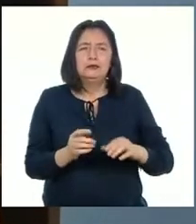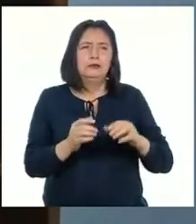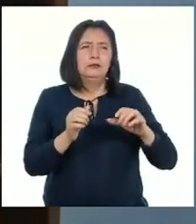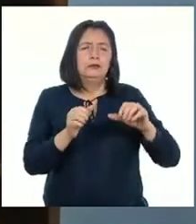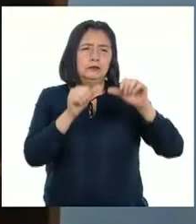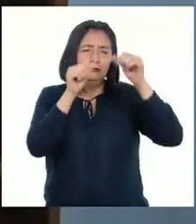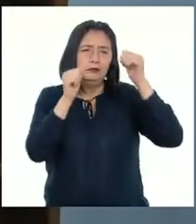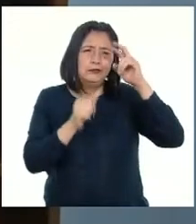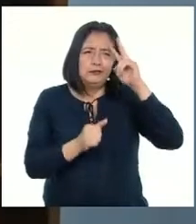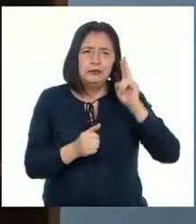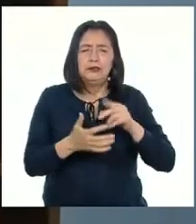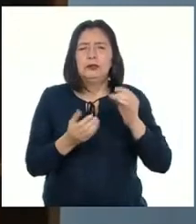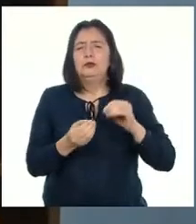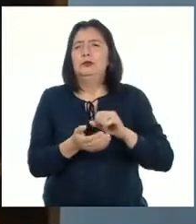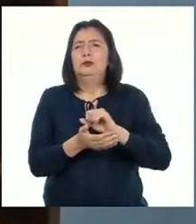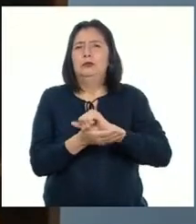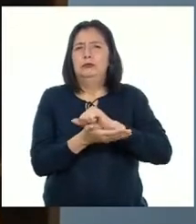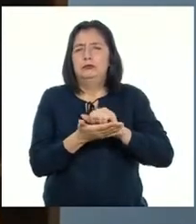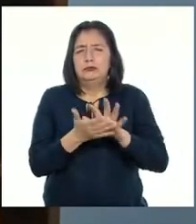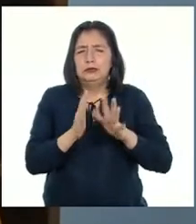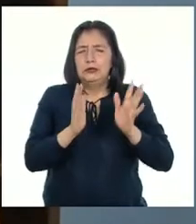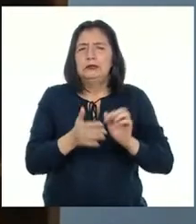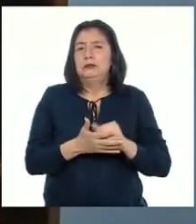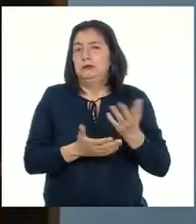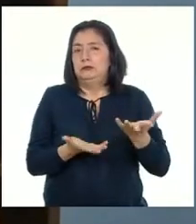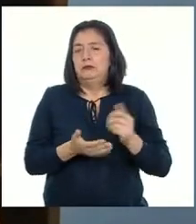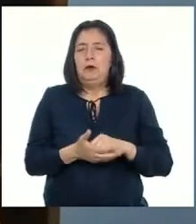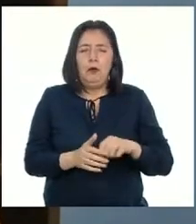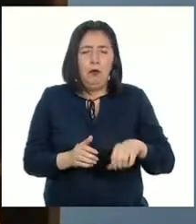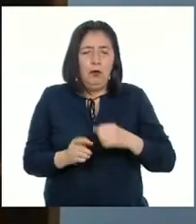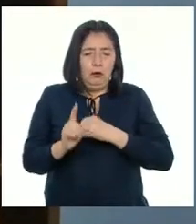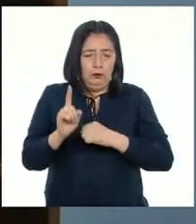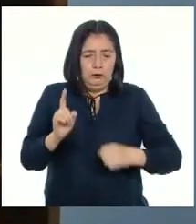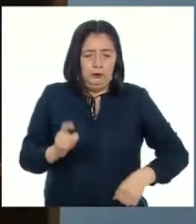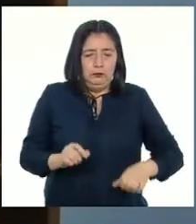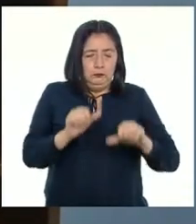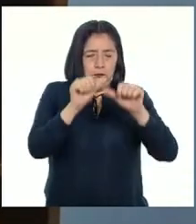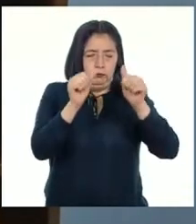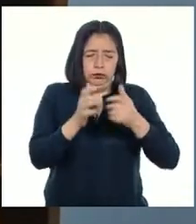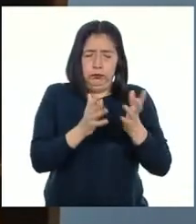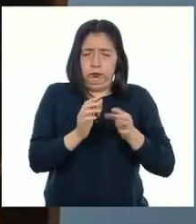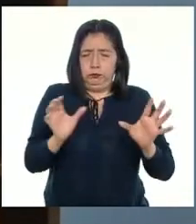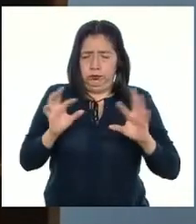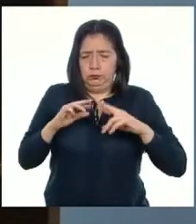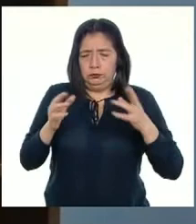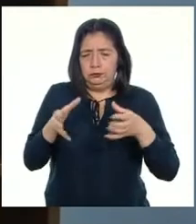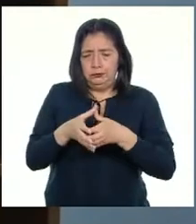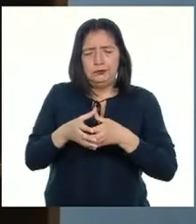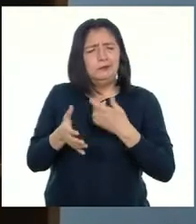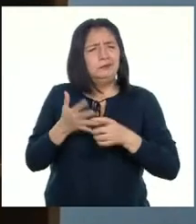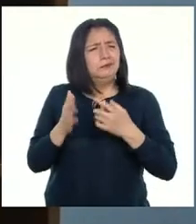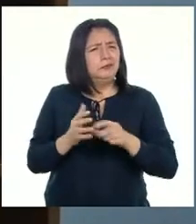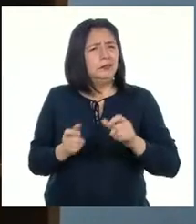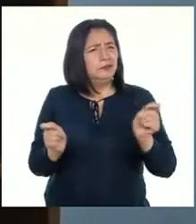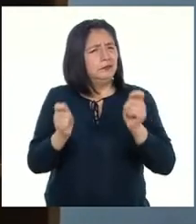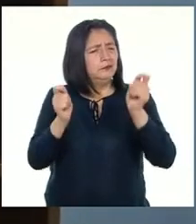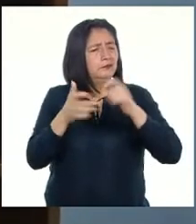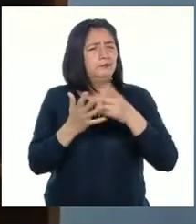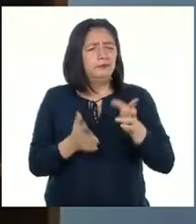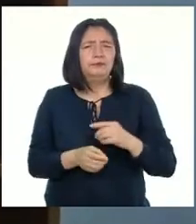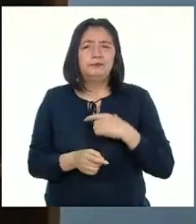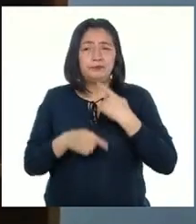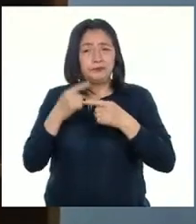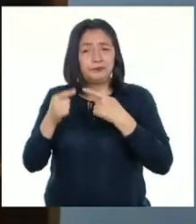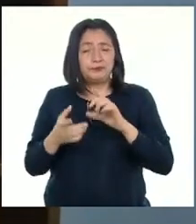santo En este caso, el Señor de los Milagros Ellos se reunían para rezarle y celebrarle su fiesta Cuenta la tradición que en